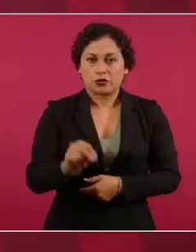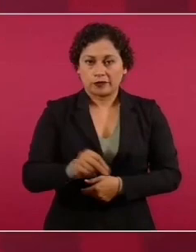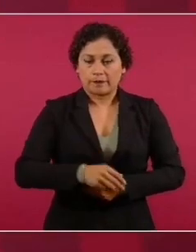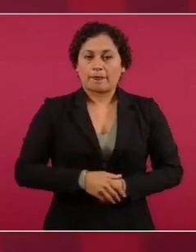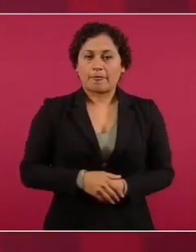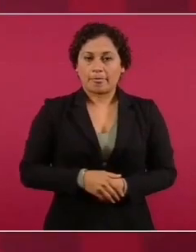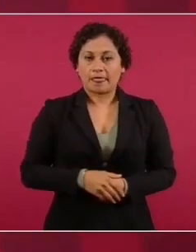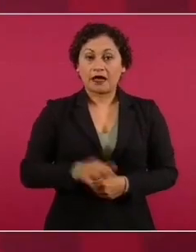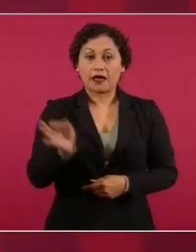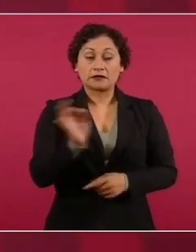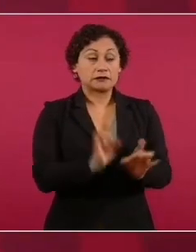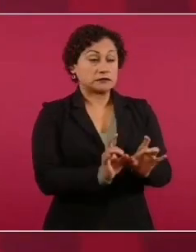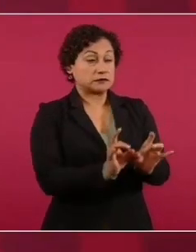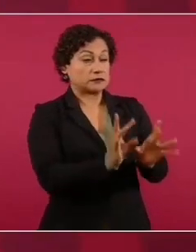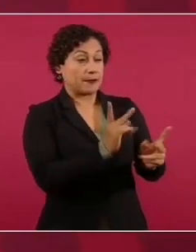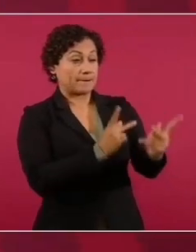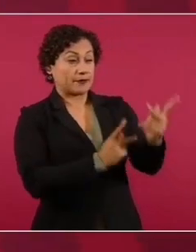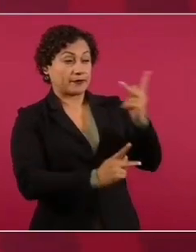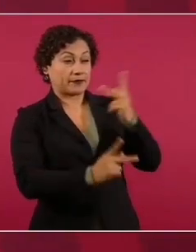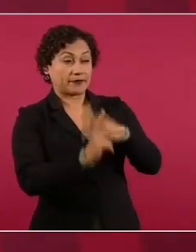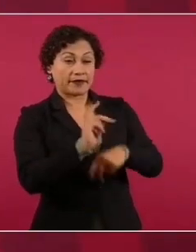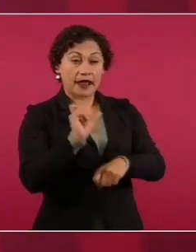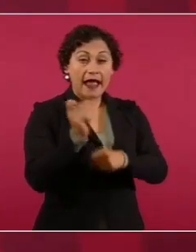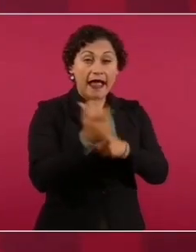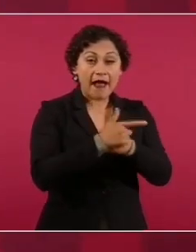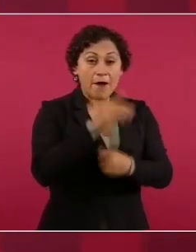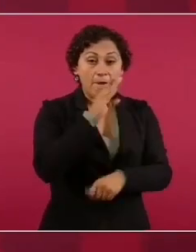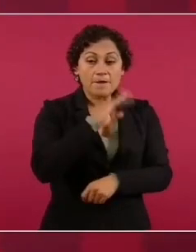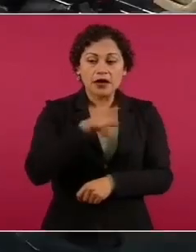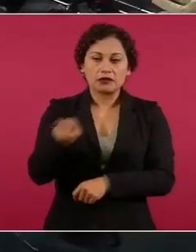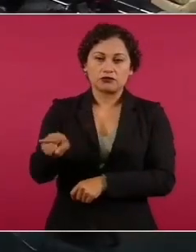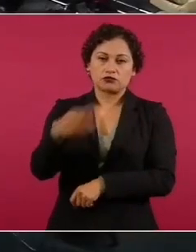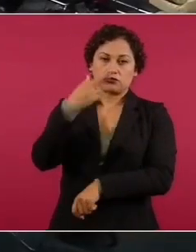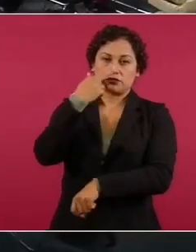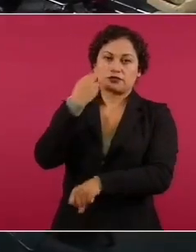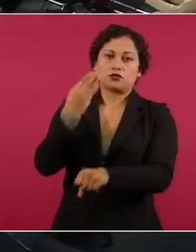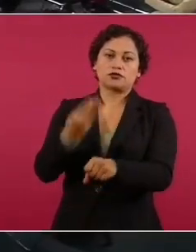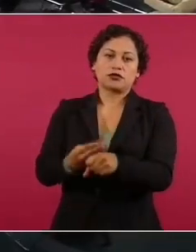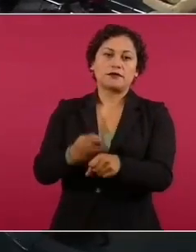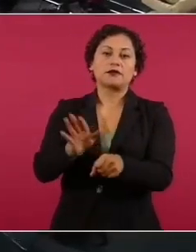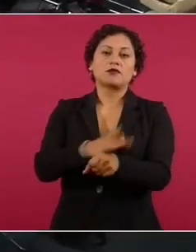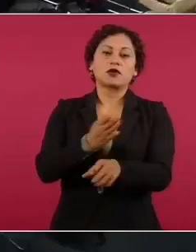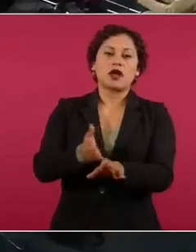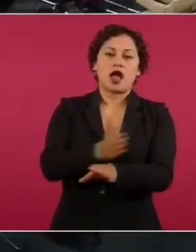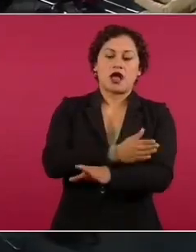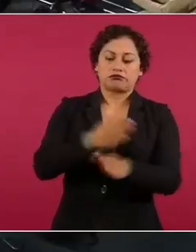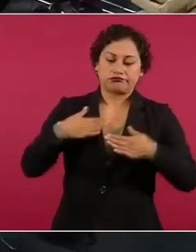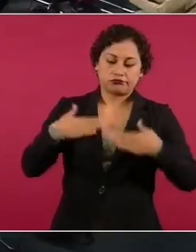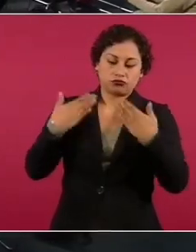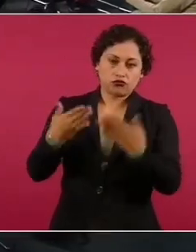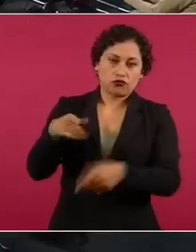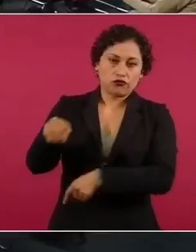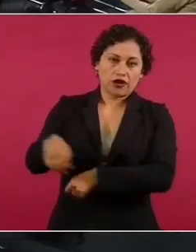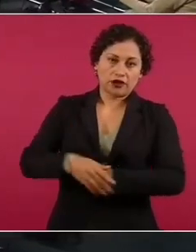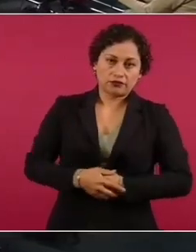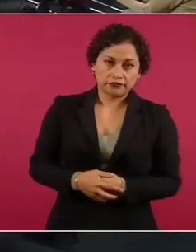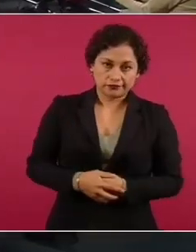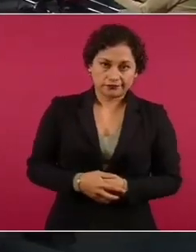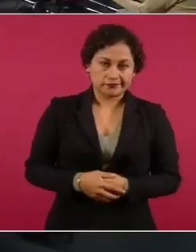tú eres el responsable, pero confiamos en ti, no te vamos a pedir,